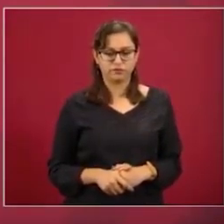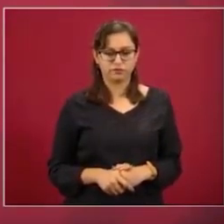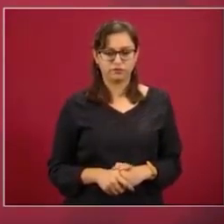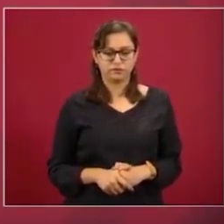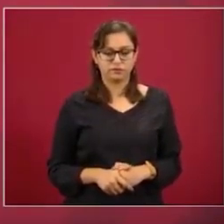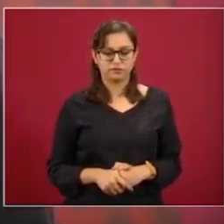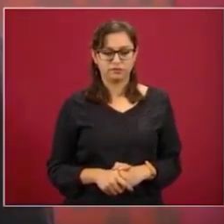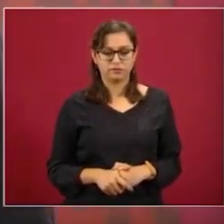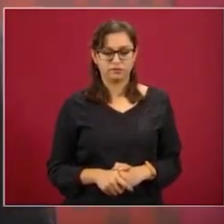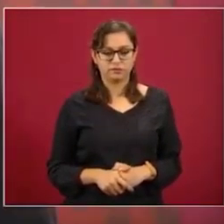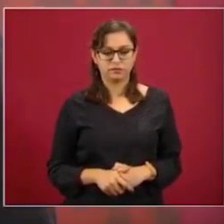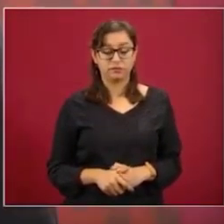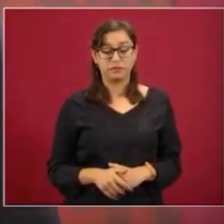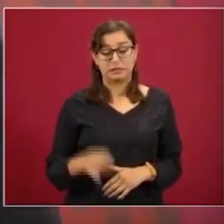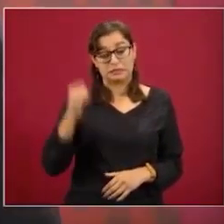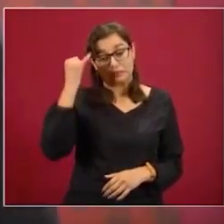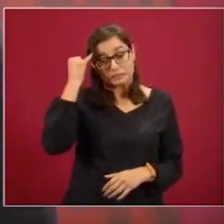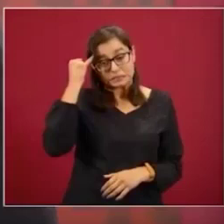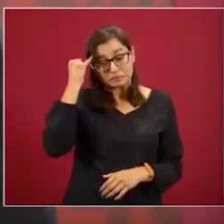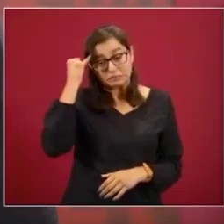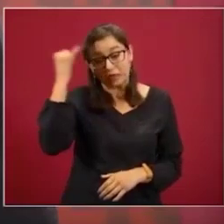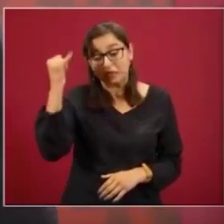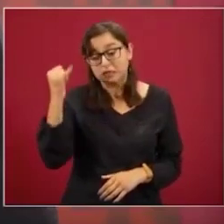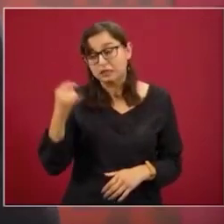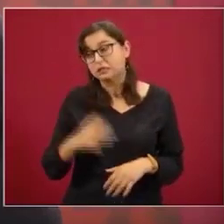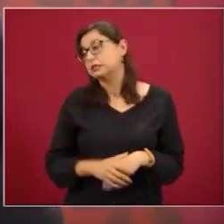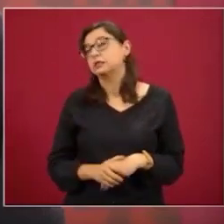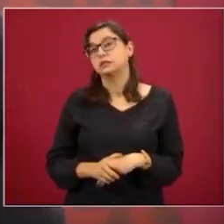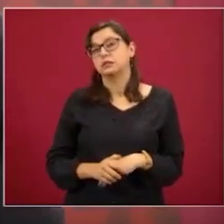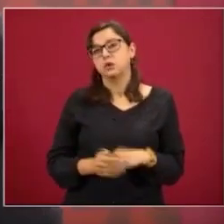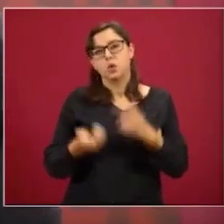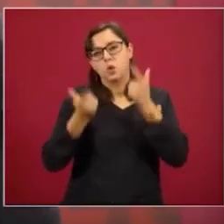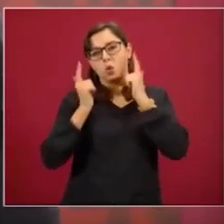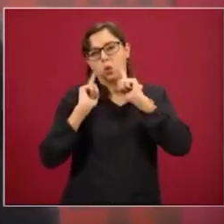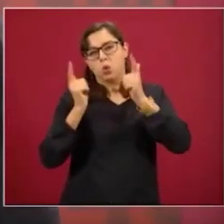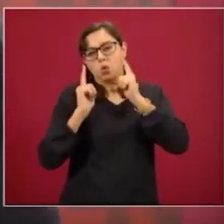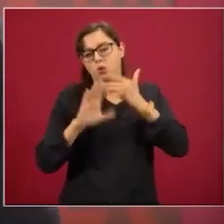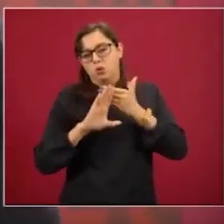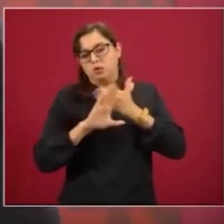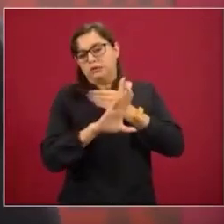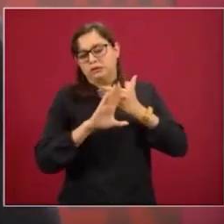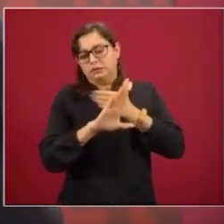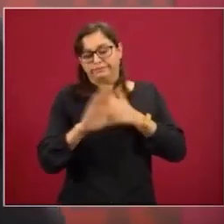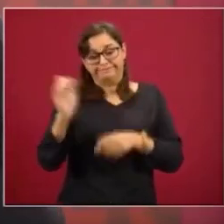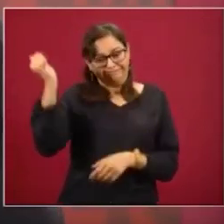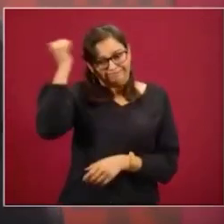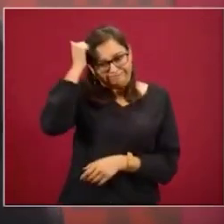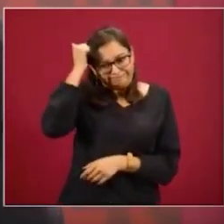Imagínense, toco madera y no lo deseo, desde luego, hay heridos,